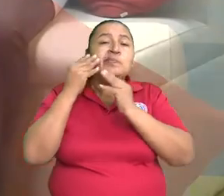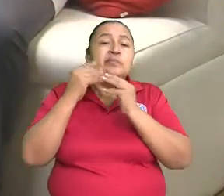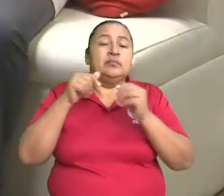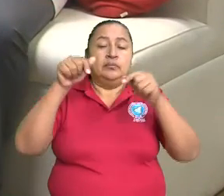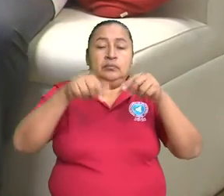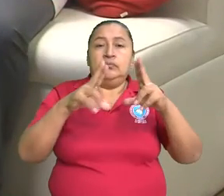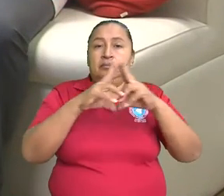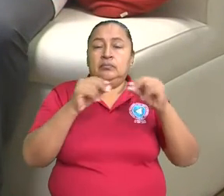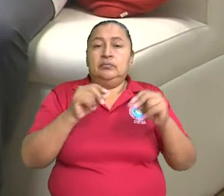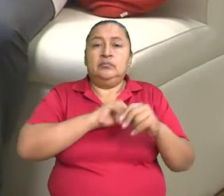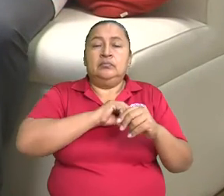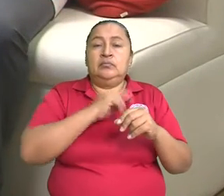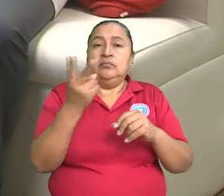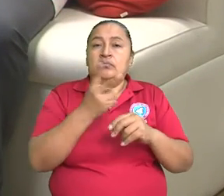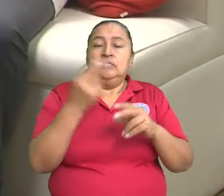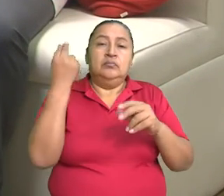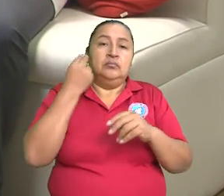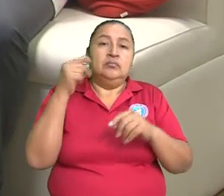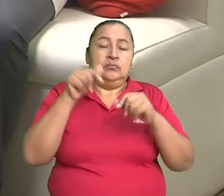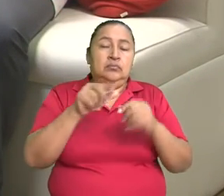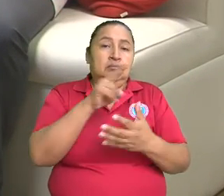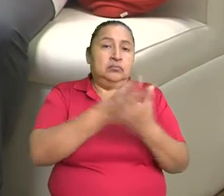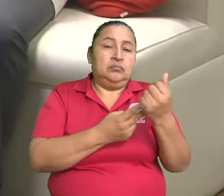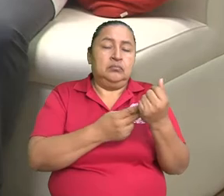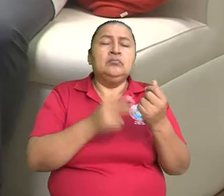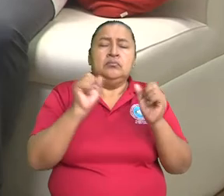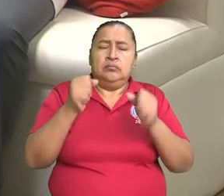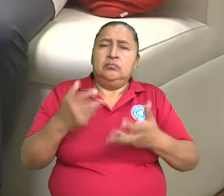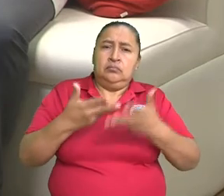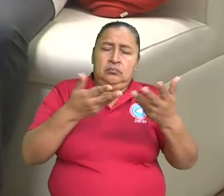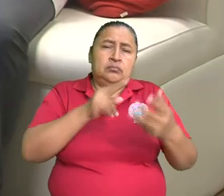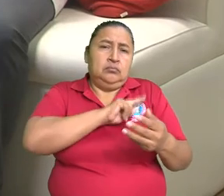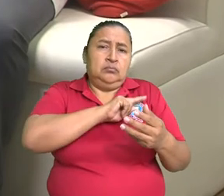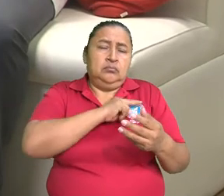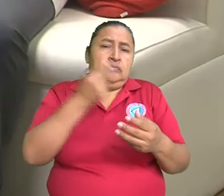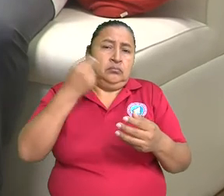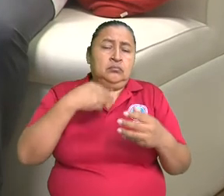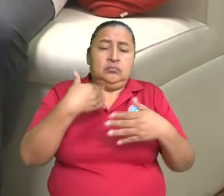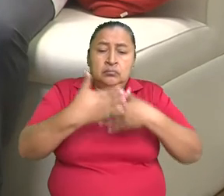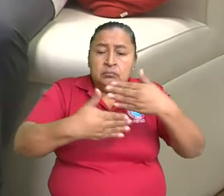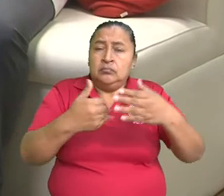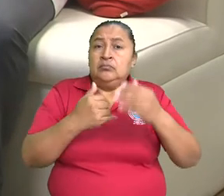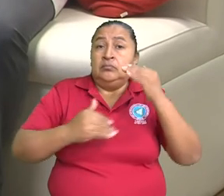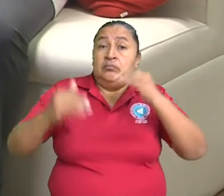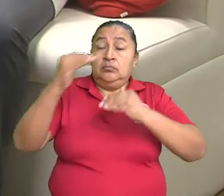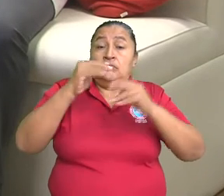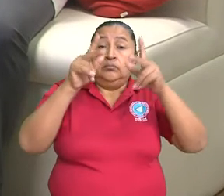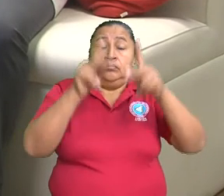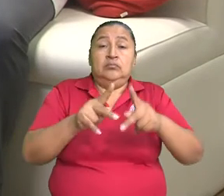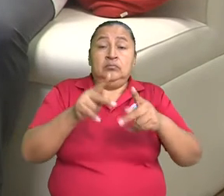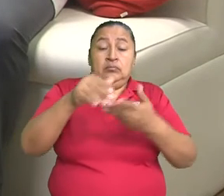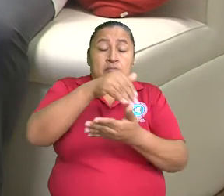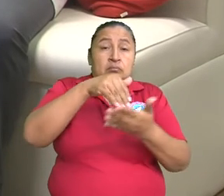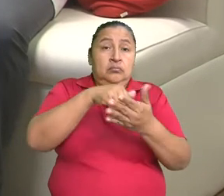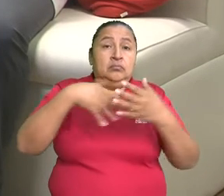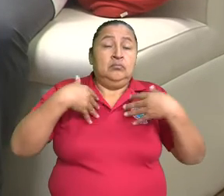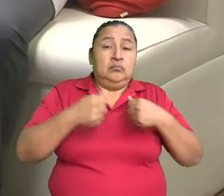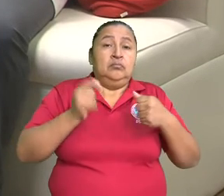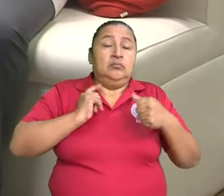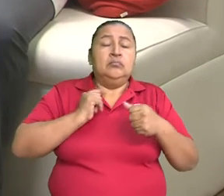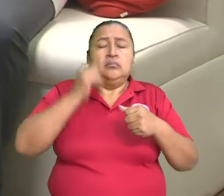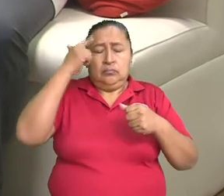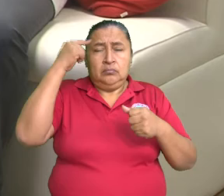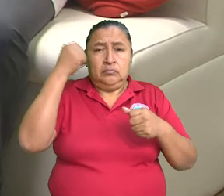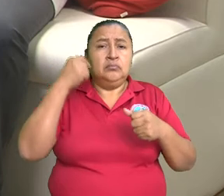nuestro país, ¿cuál esos dos utilizan? Sí, están disponibles, de hecho. Y la gran mayoría de los, incluso en los centros de salud que cuentan con